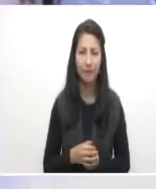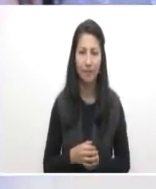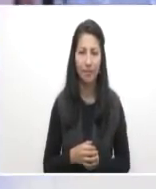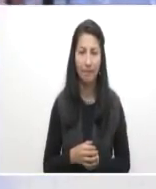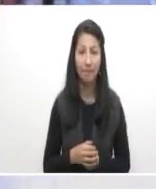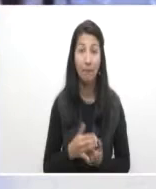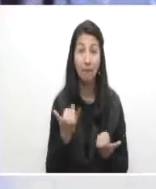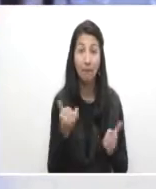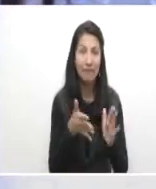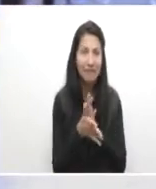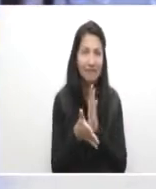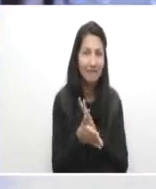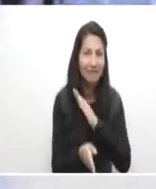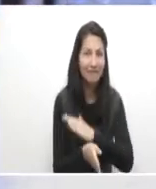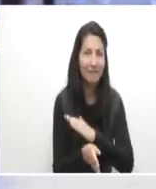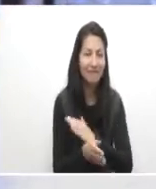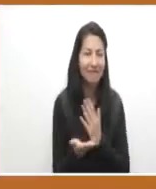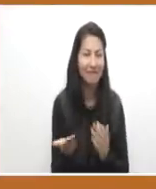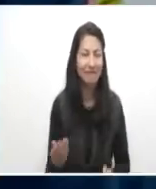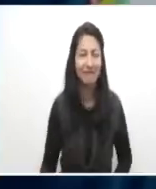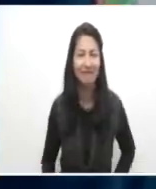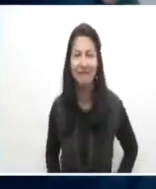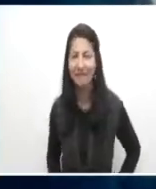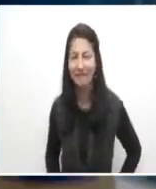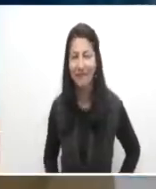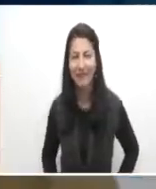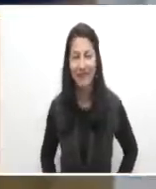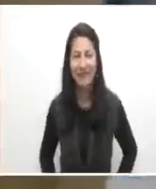Seguimos con más información aquí en SENA TV.